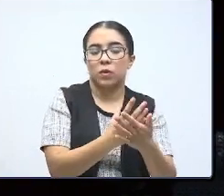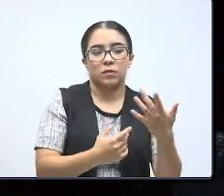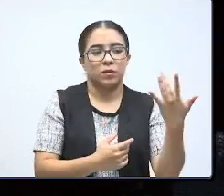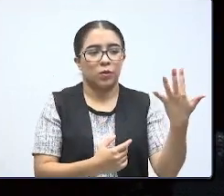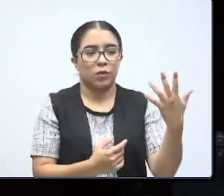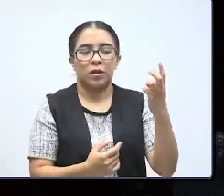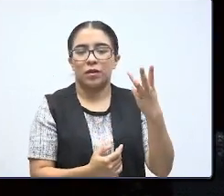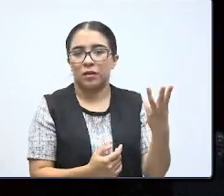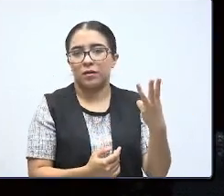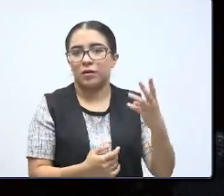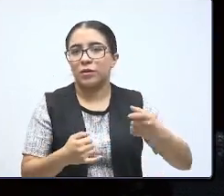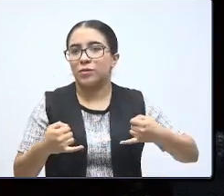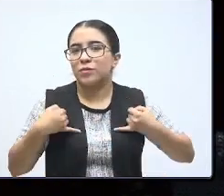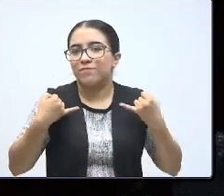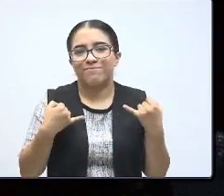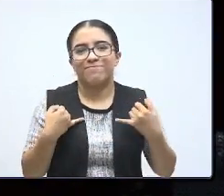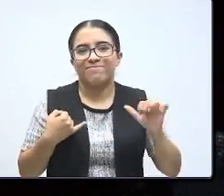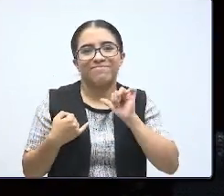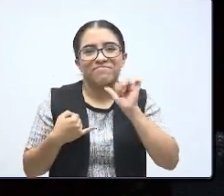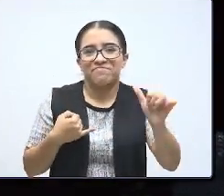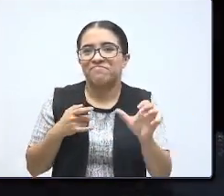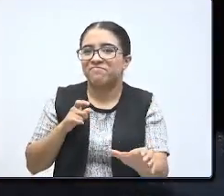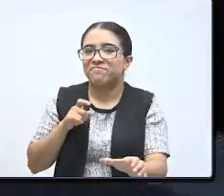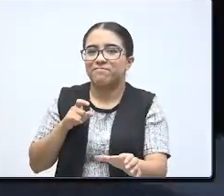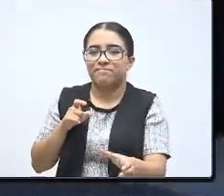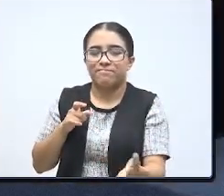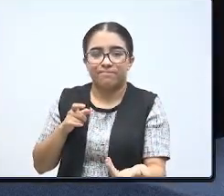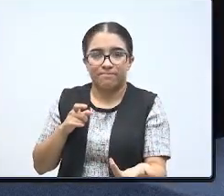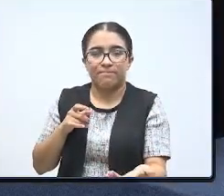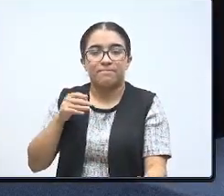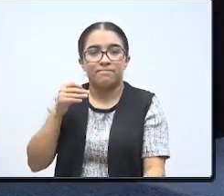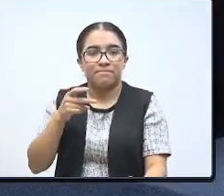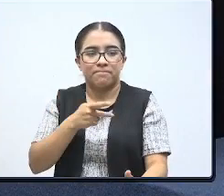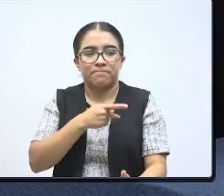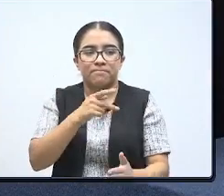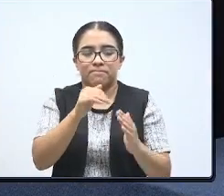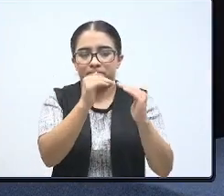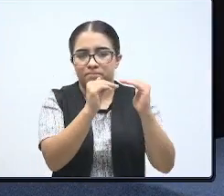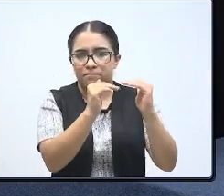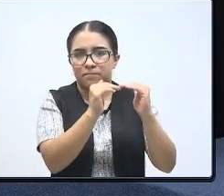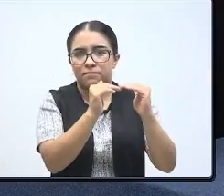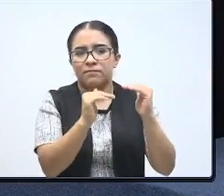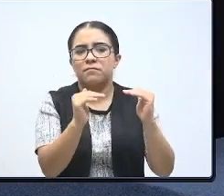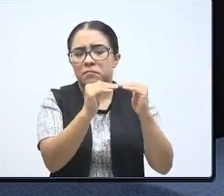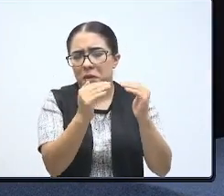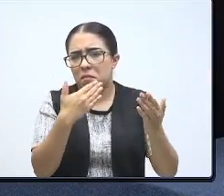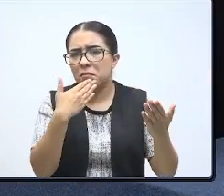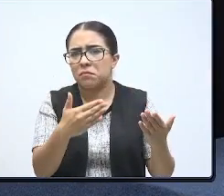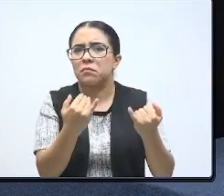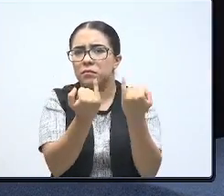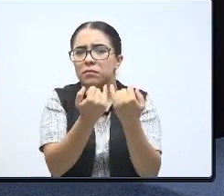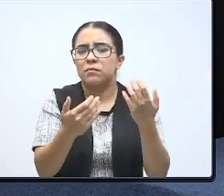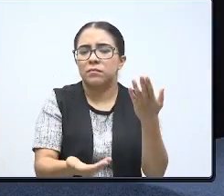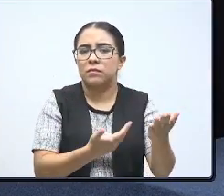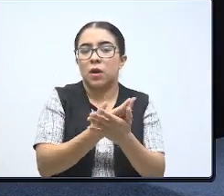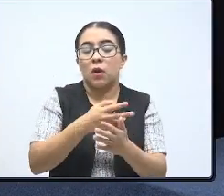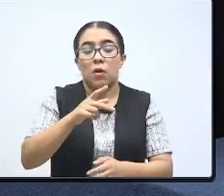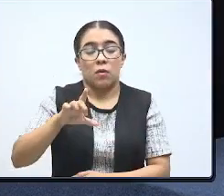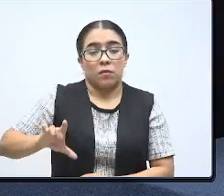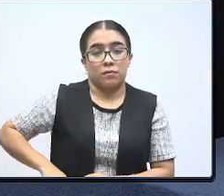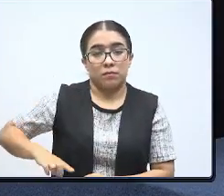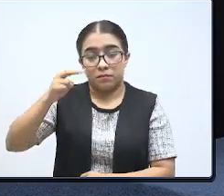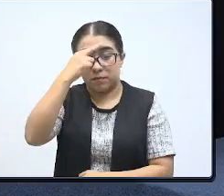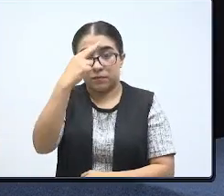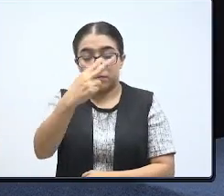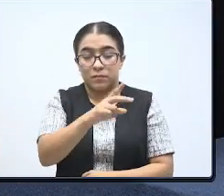% de los jóvenes que no se encuentran en situación de pobreza. Sexto, que el Estado mexicano tiene la obligación de